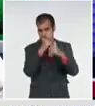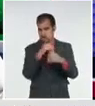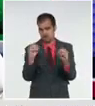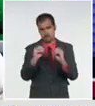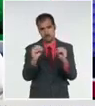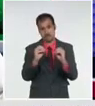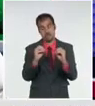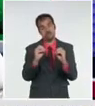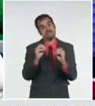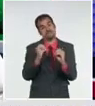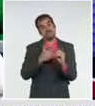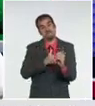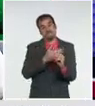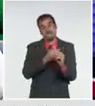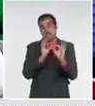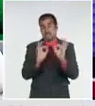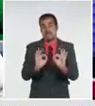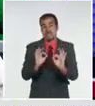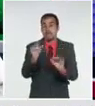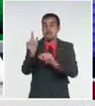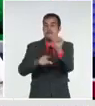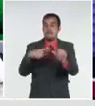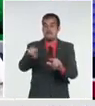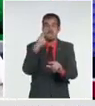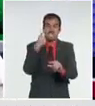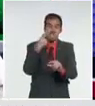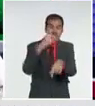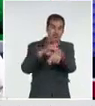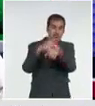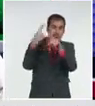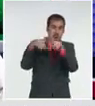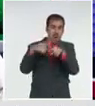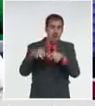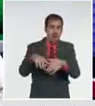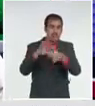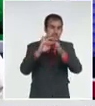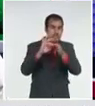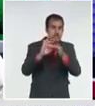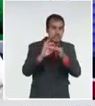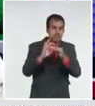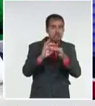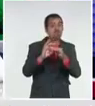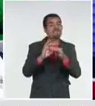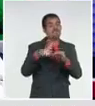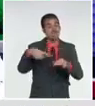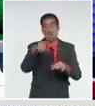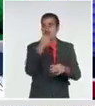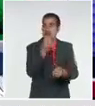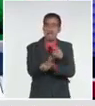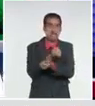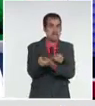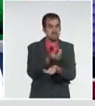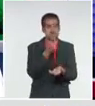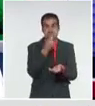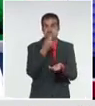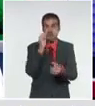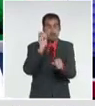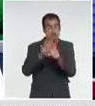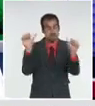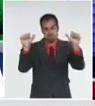comorbilidades previa, de enfermedades previas, pues realmente son muy vulnerables a una evolución